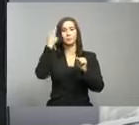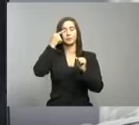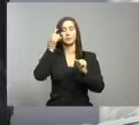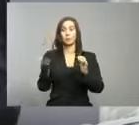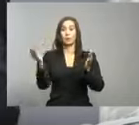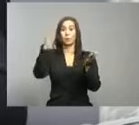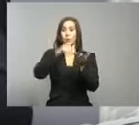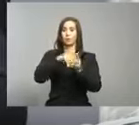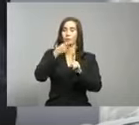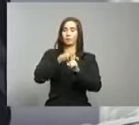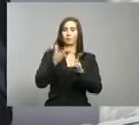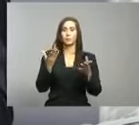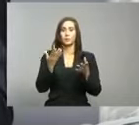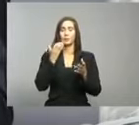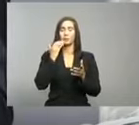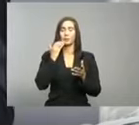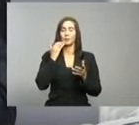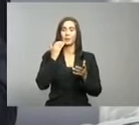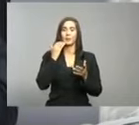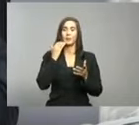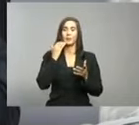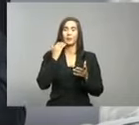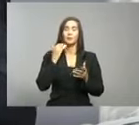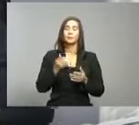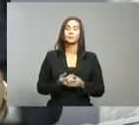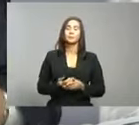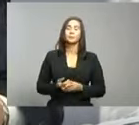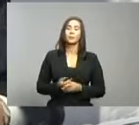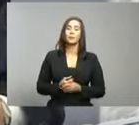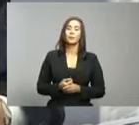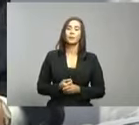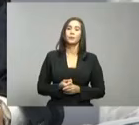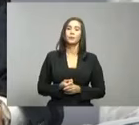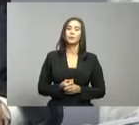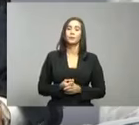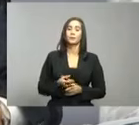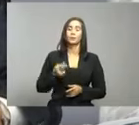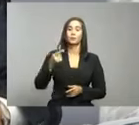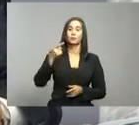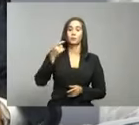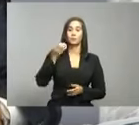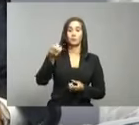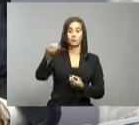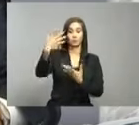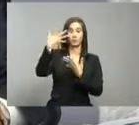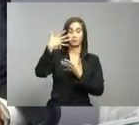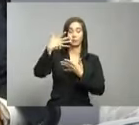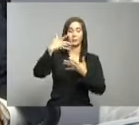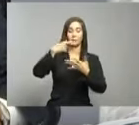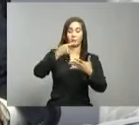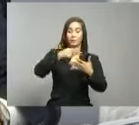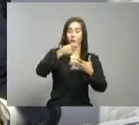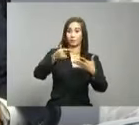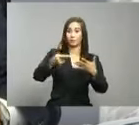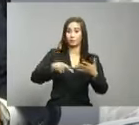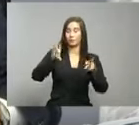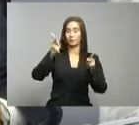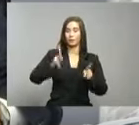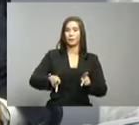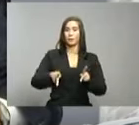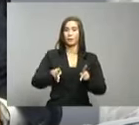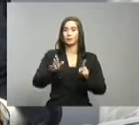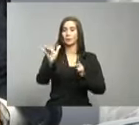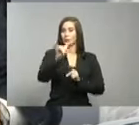positiva lo que tengo entendido es que hay varios casos que estamos determinando que tienen